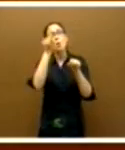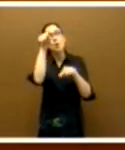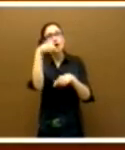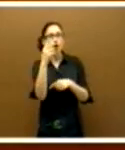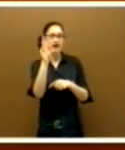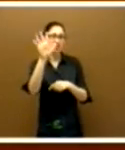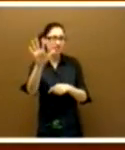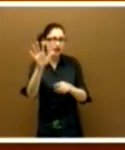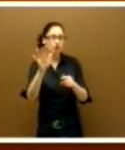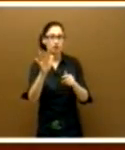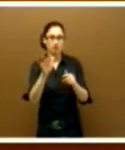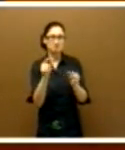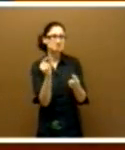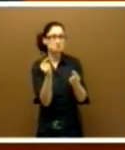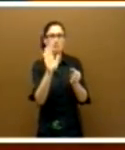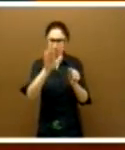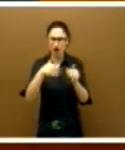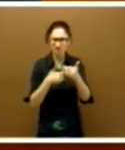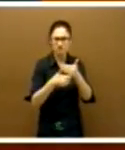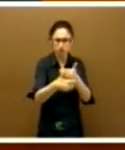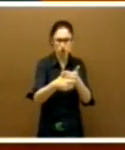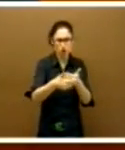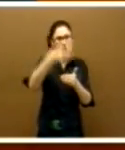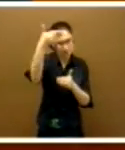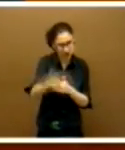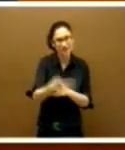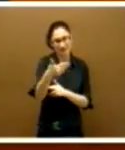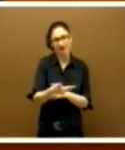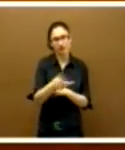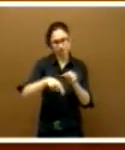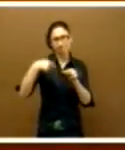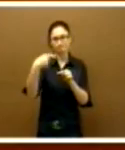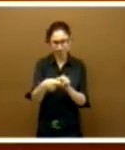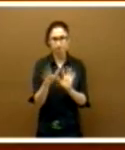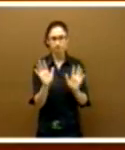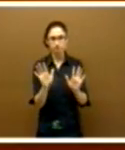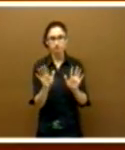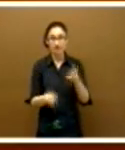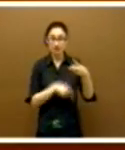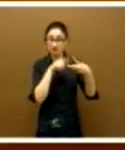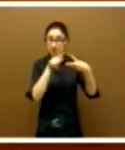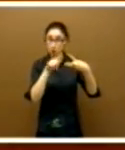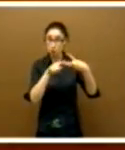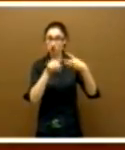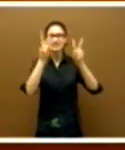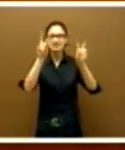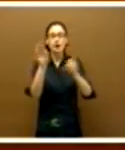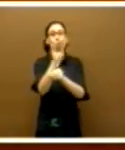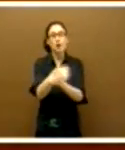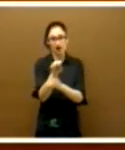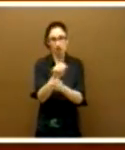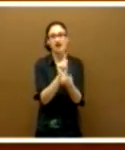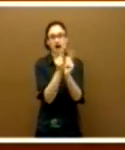a largo plazo. El segundo punto sobre el que deseo reflexionar es el cambio de cuidados